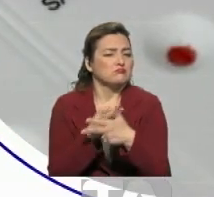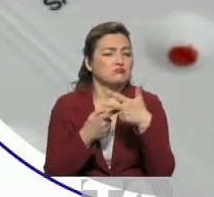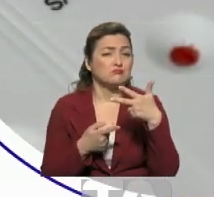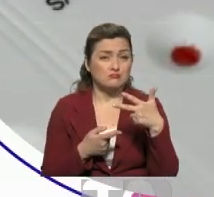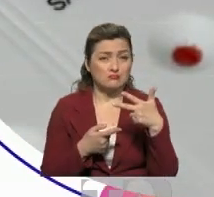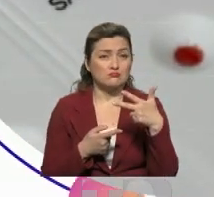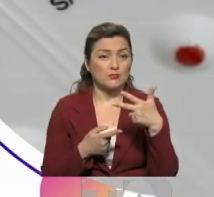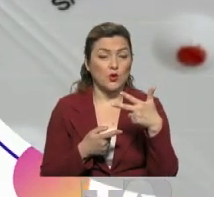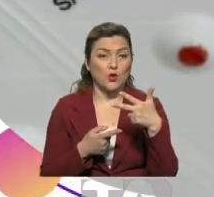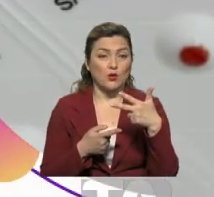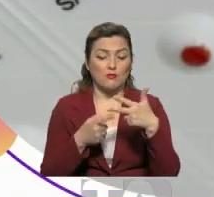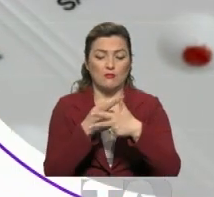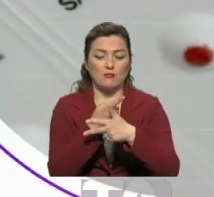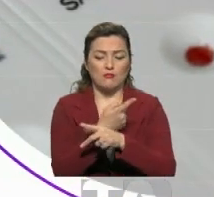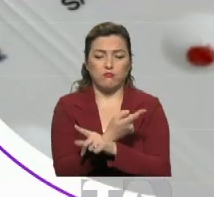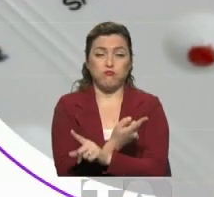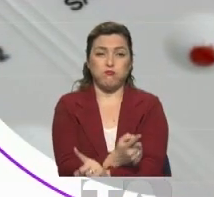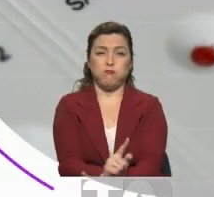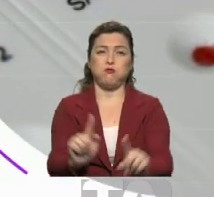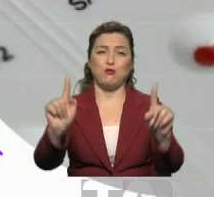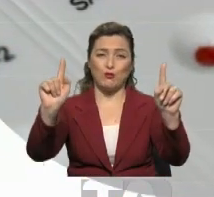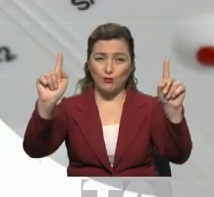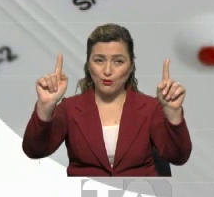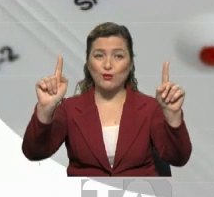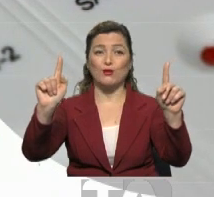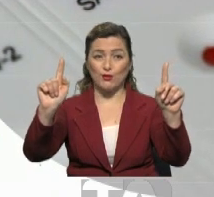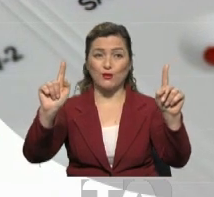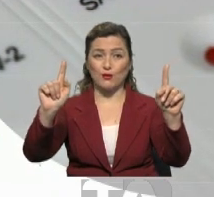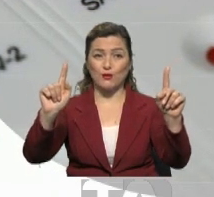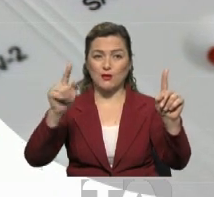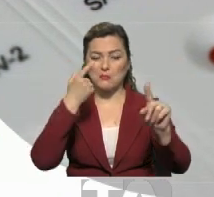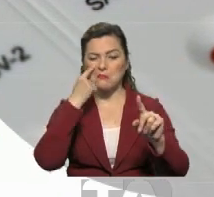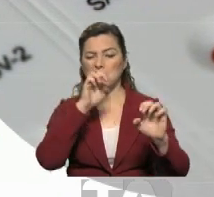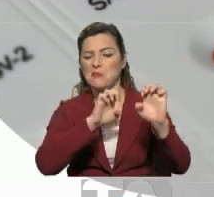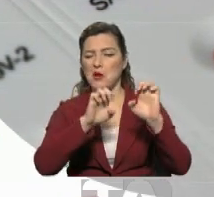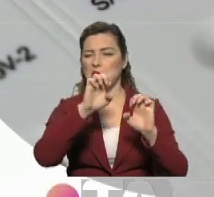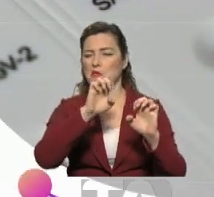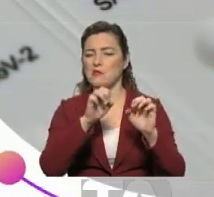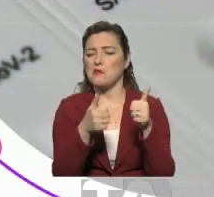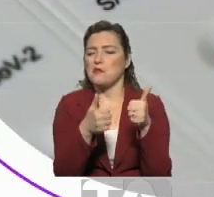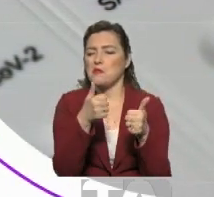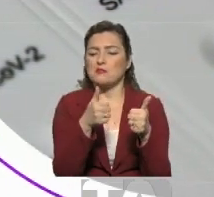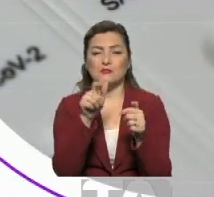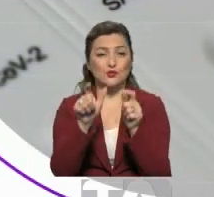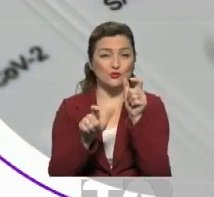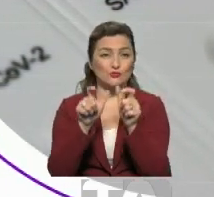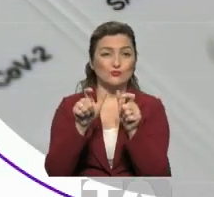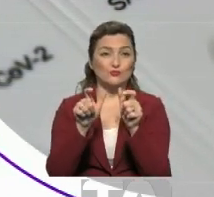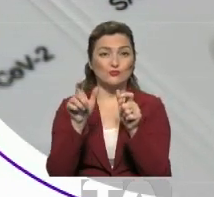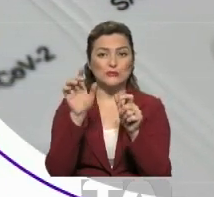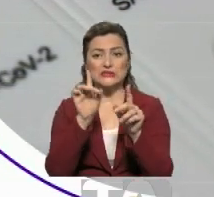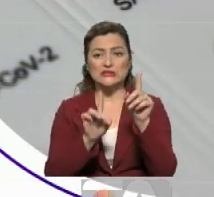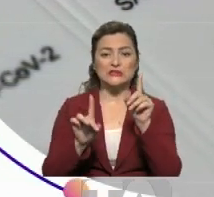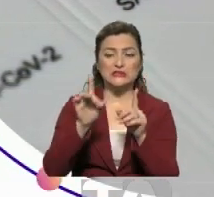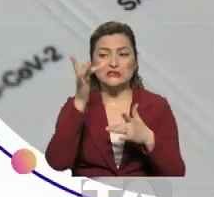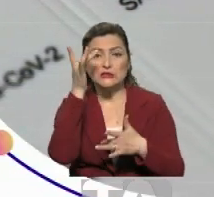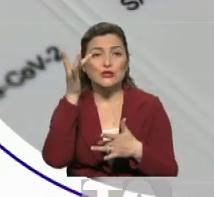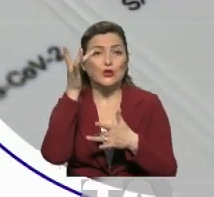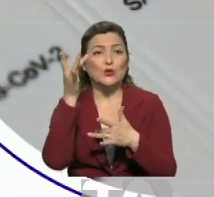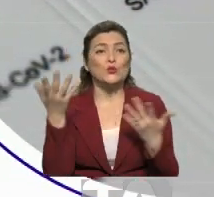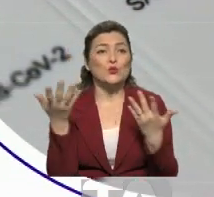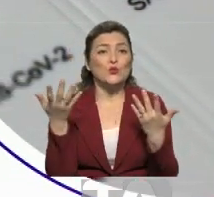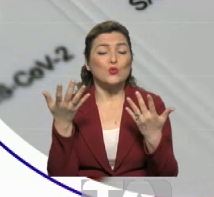Hay diferencias fundamentales entre estas pruebas y nosotros debemos saber reconocernos. Las personas a veces buscan diagnosticarse la enfermedad